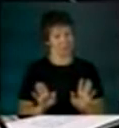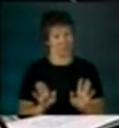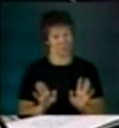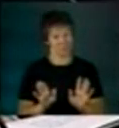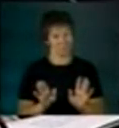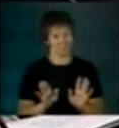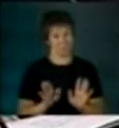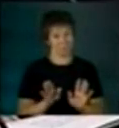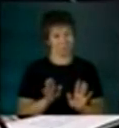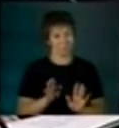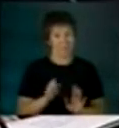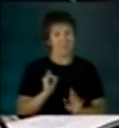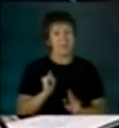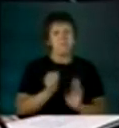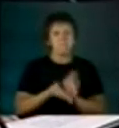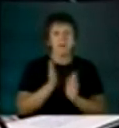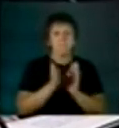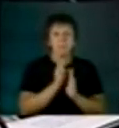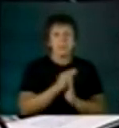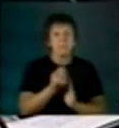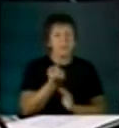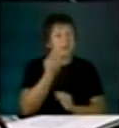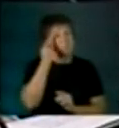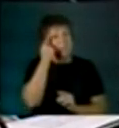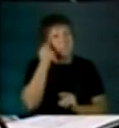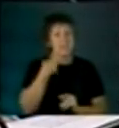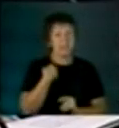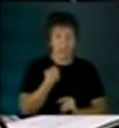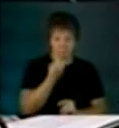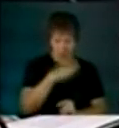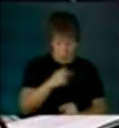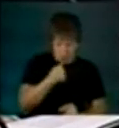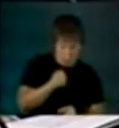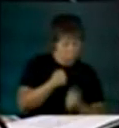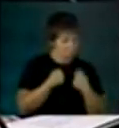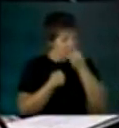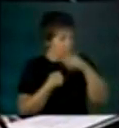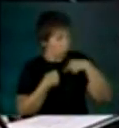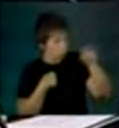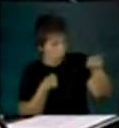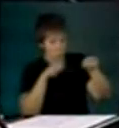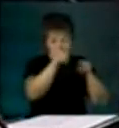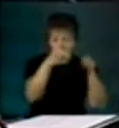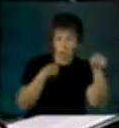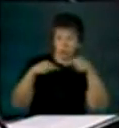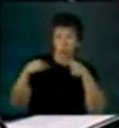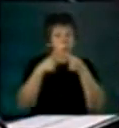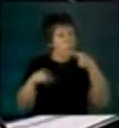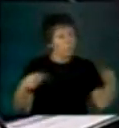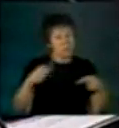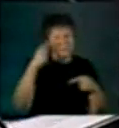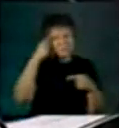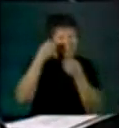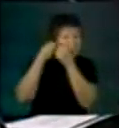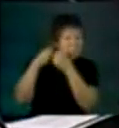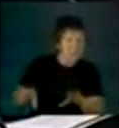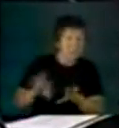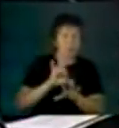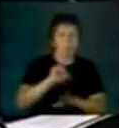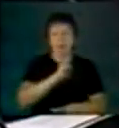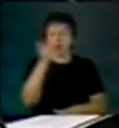sus consecuencias no deben beneficiar ni perjudicar a ningún partido en particular.